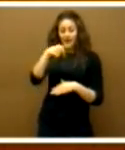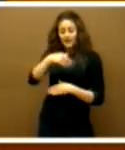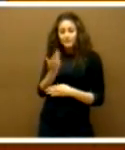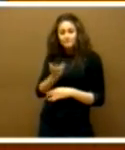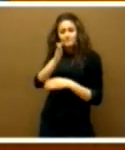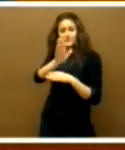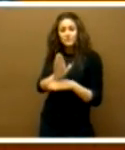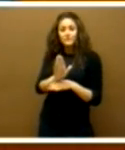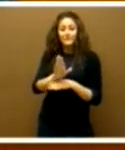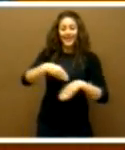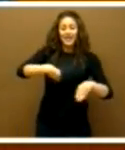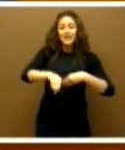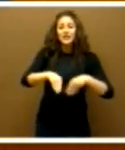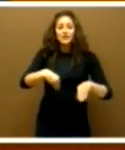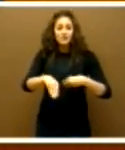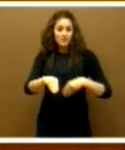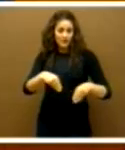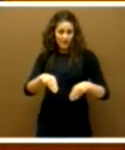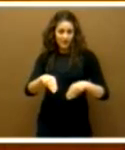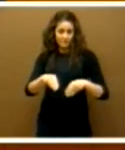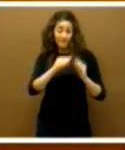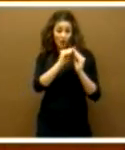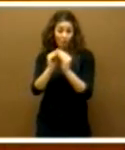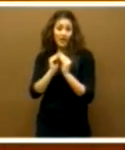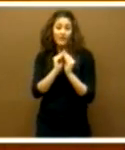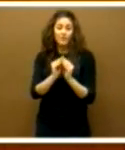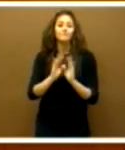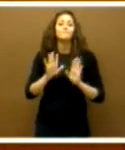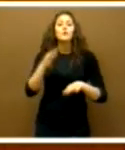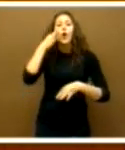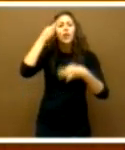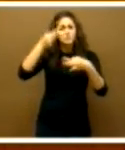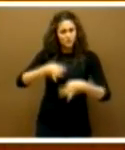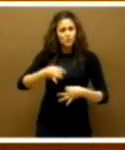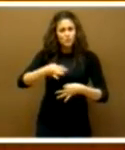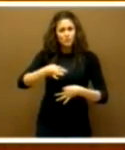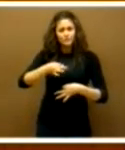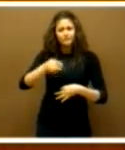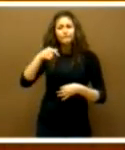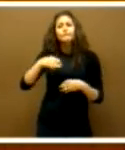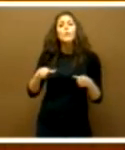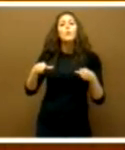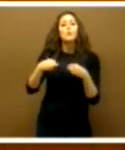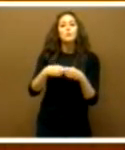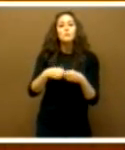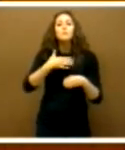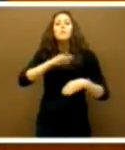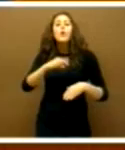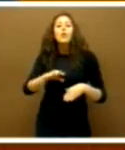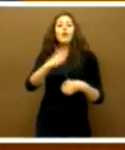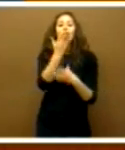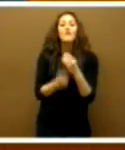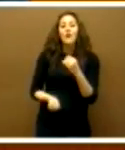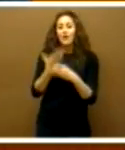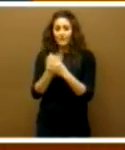esta estrategia de conciliación. Pero le aseguro que este grupo podrá tener muchísimos defectos,